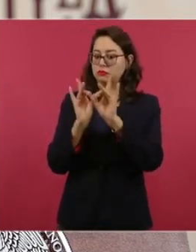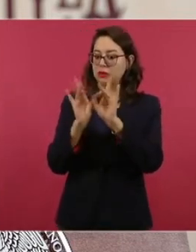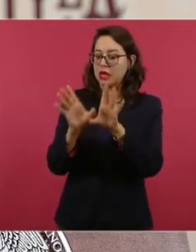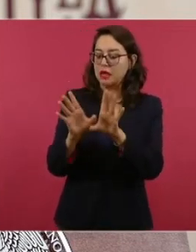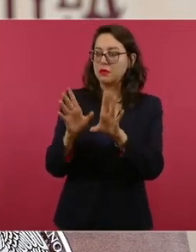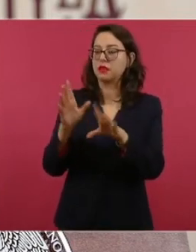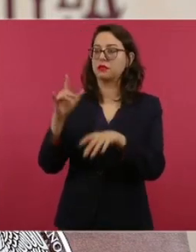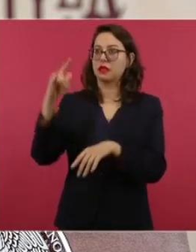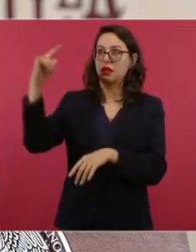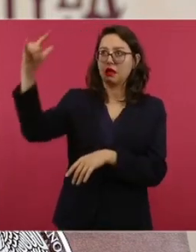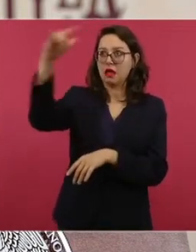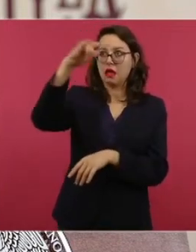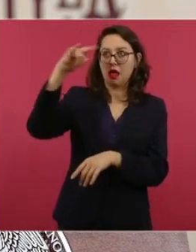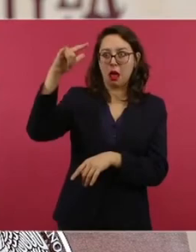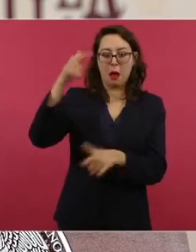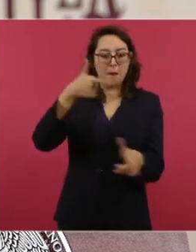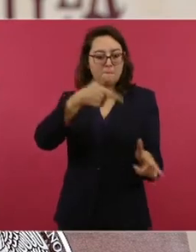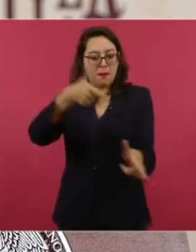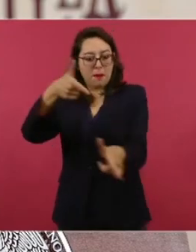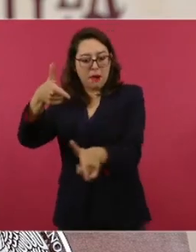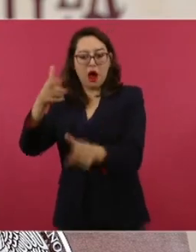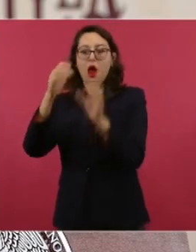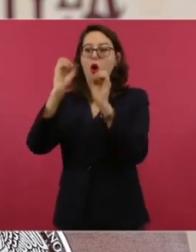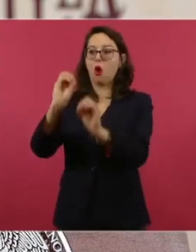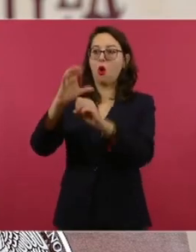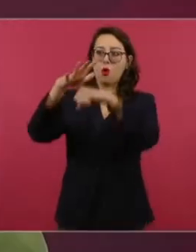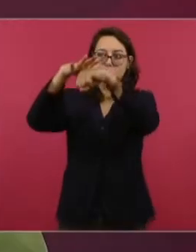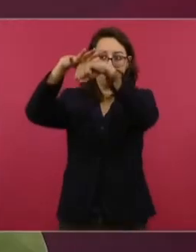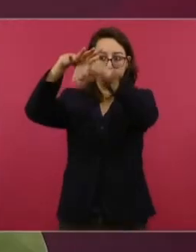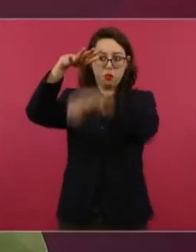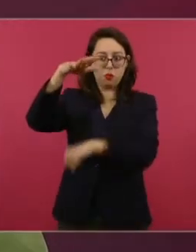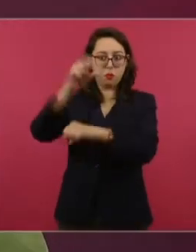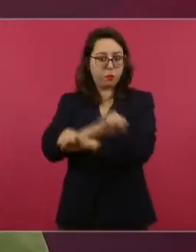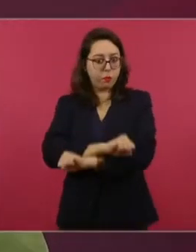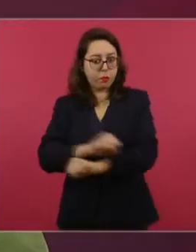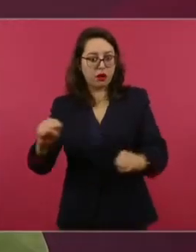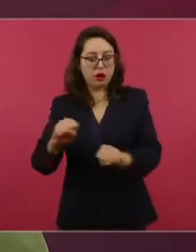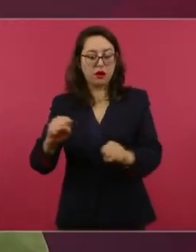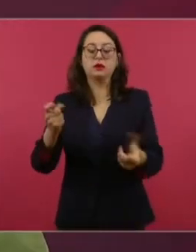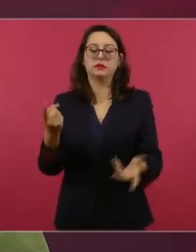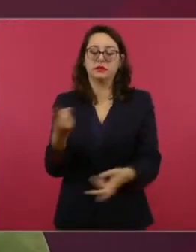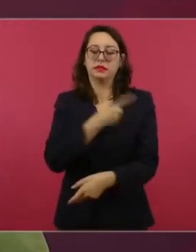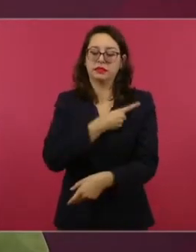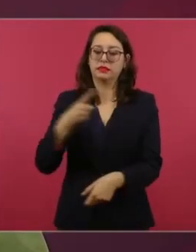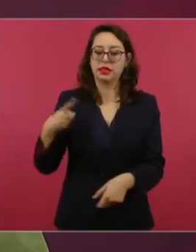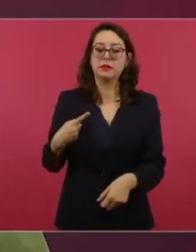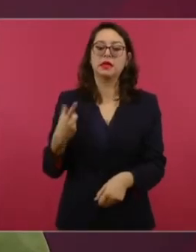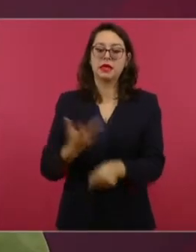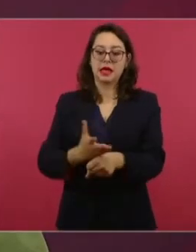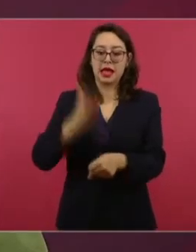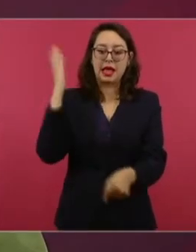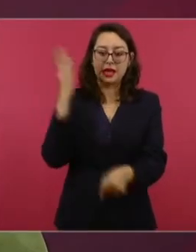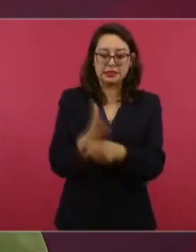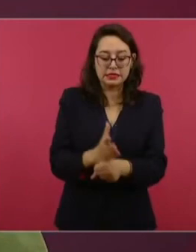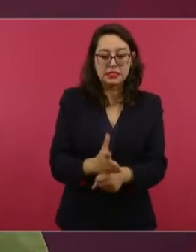tipo de acciones y que pueda ser castigado el empleo de estos artefactos